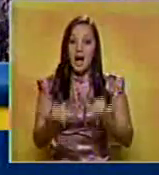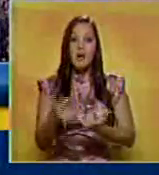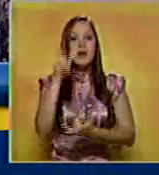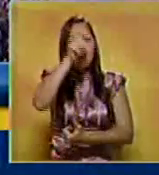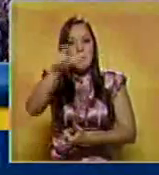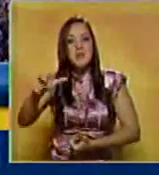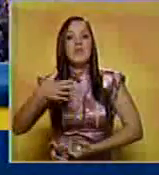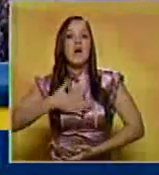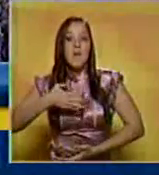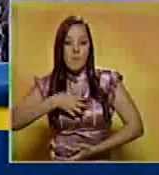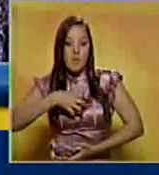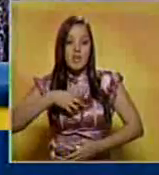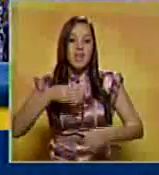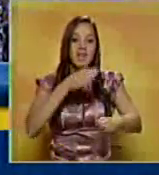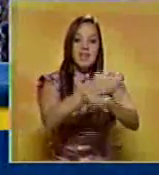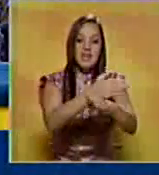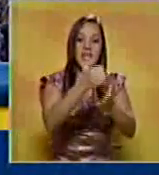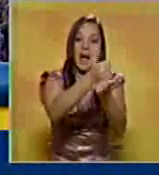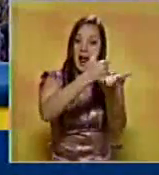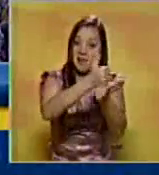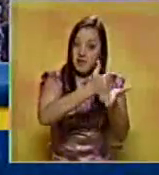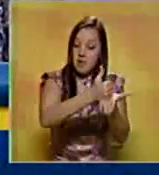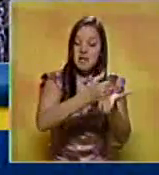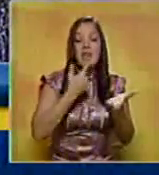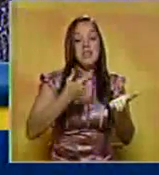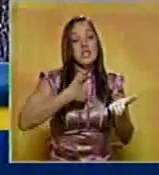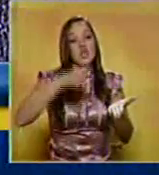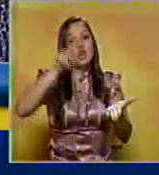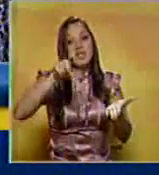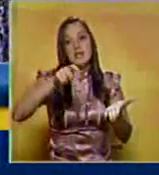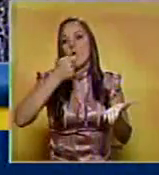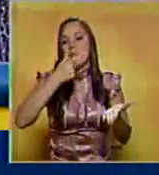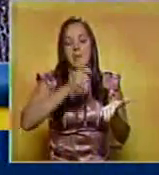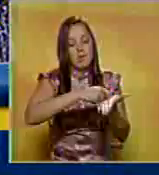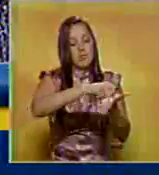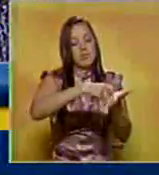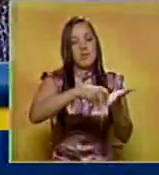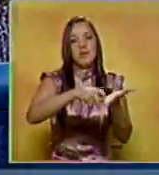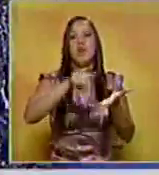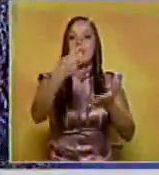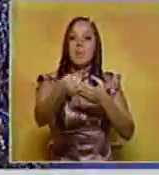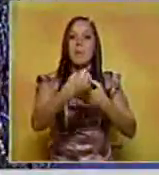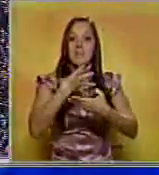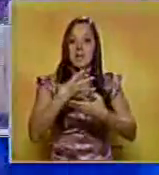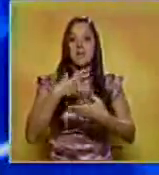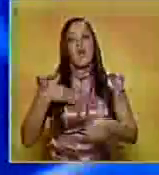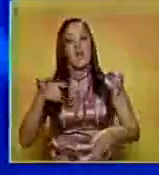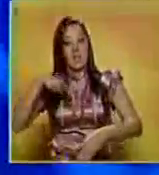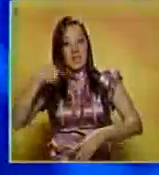farmacias tener la posibilidad de conocer su llegada y adquirirlos. Con esta información retornen con más de la emisión mediana de su noticiero.